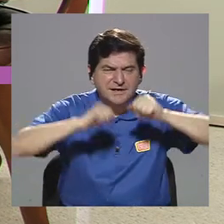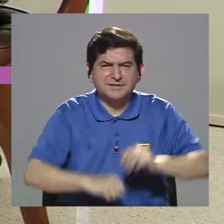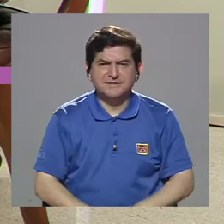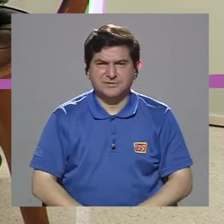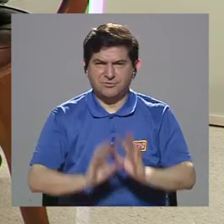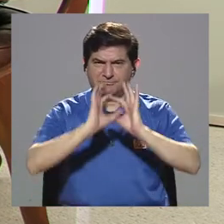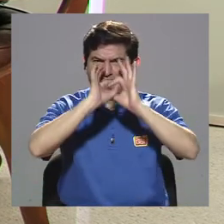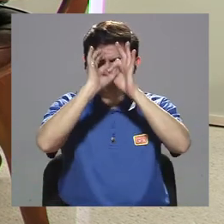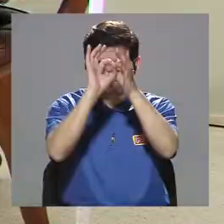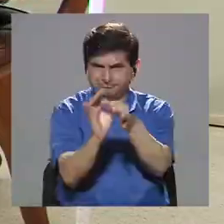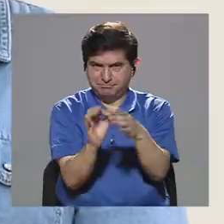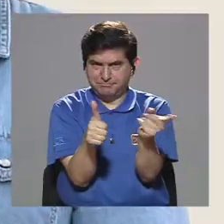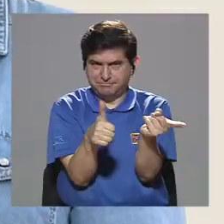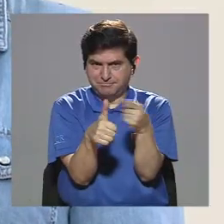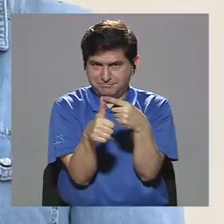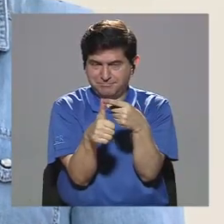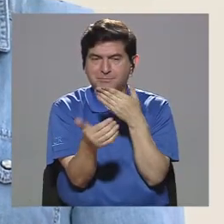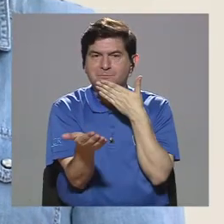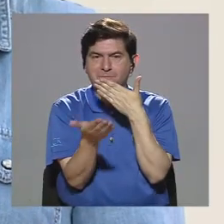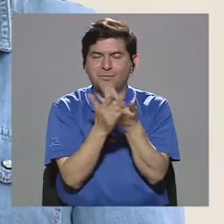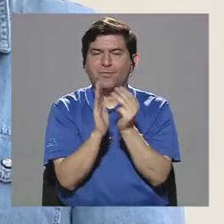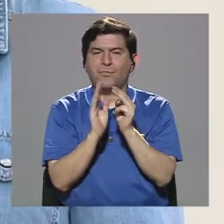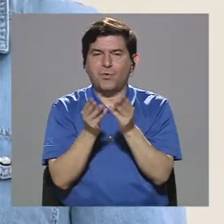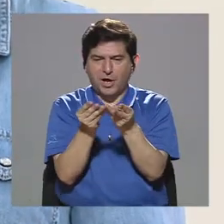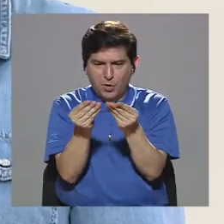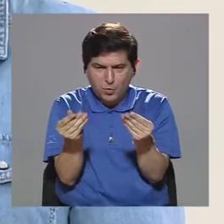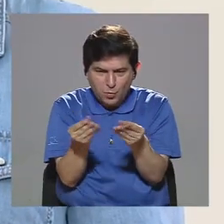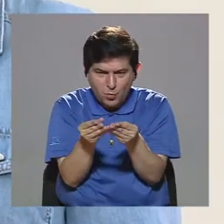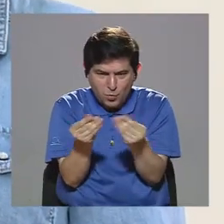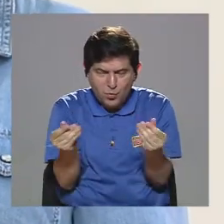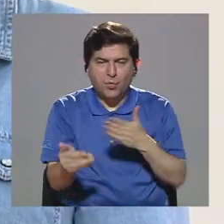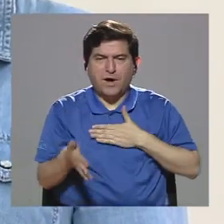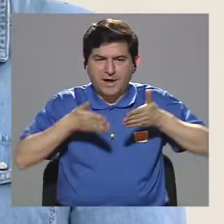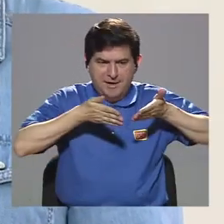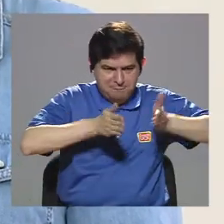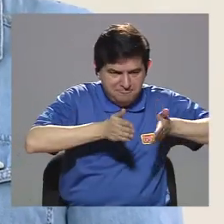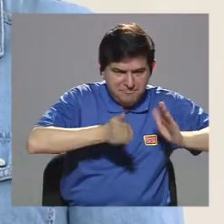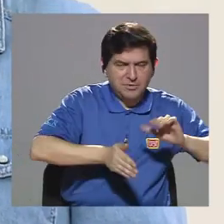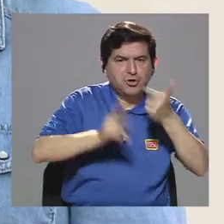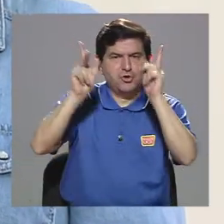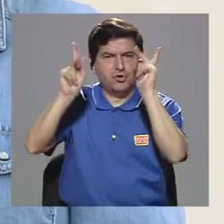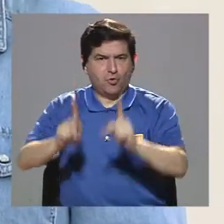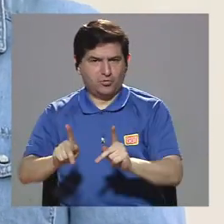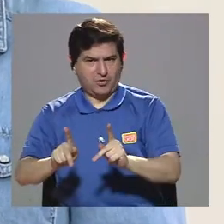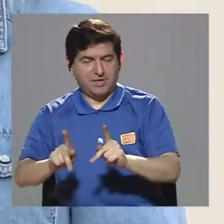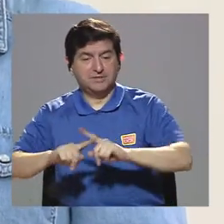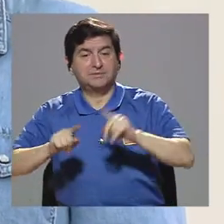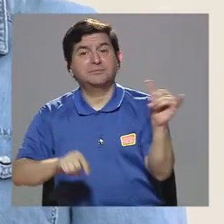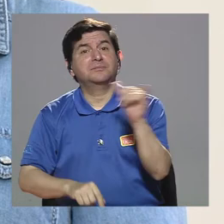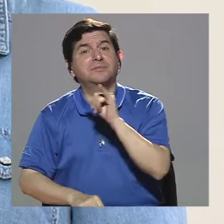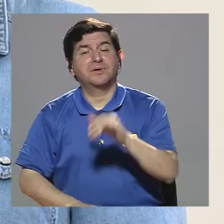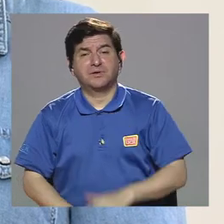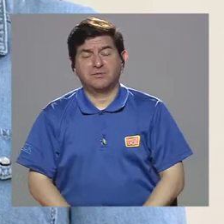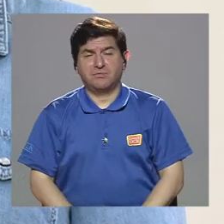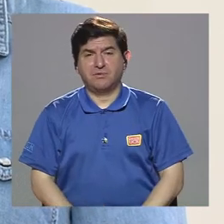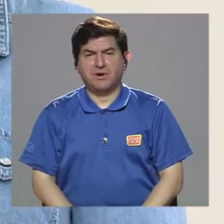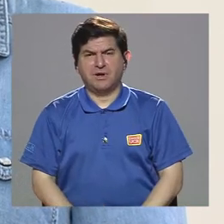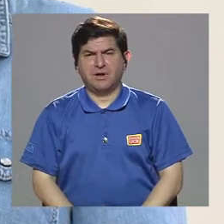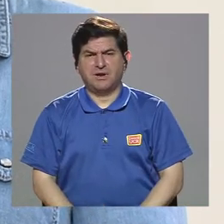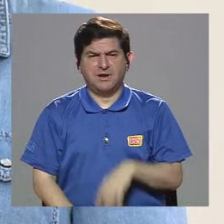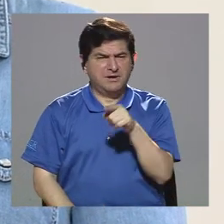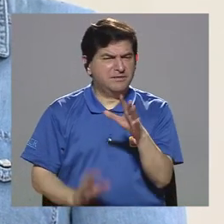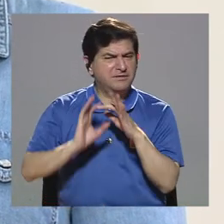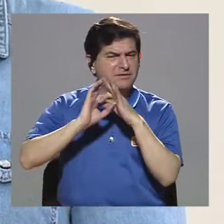función de primero hacer un buen modelaje para mis hijos y para otras personas pero también si van en función